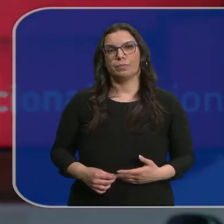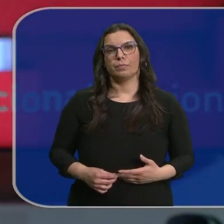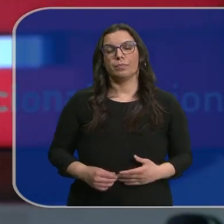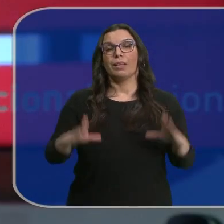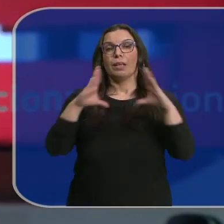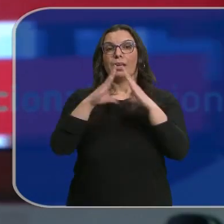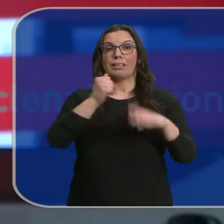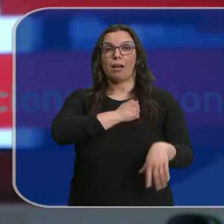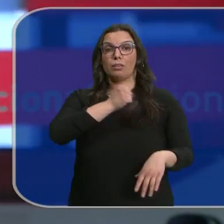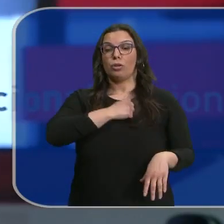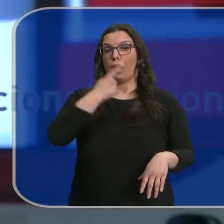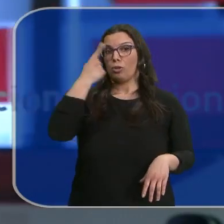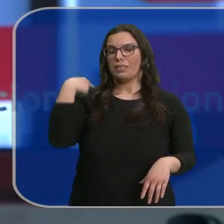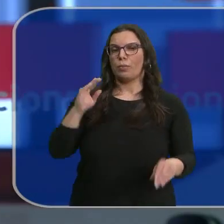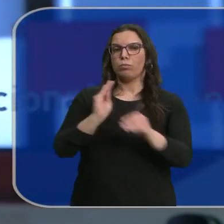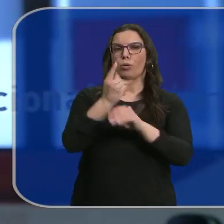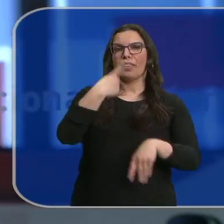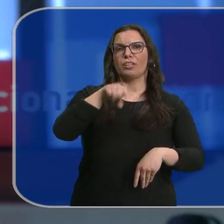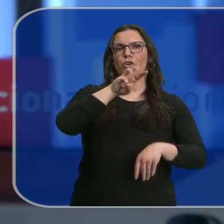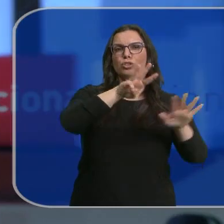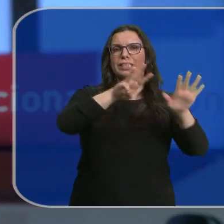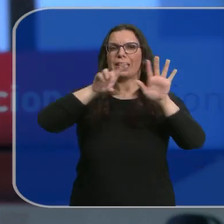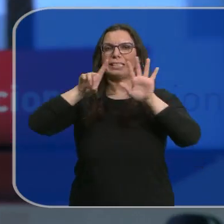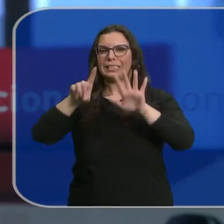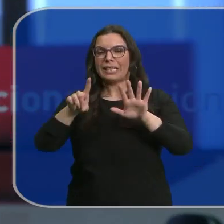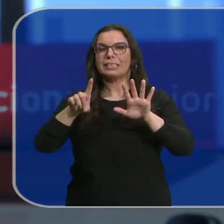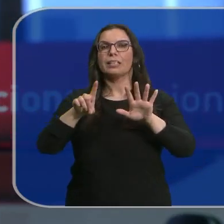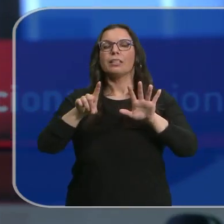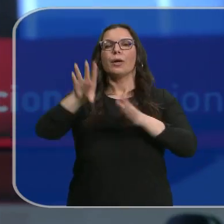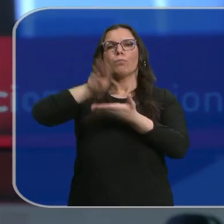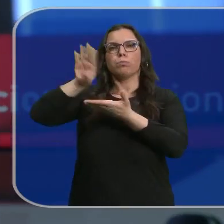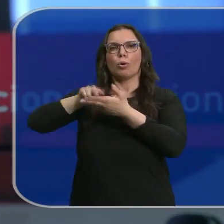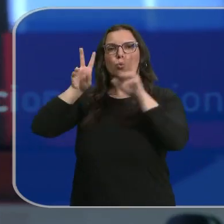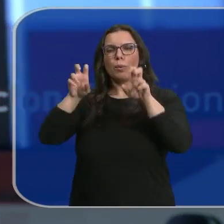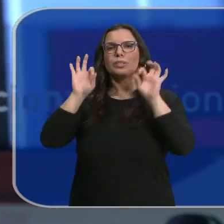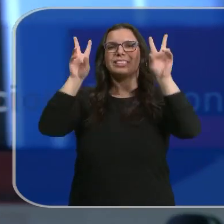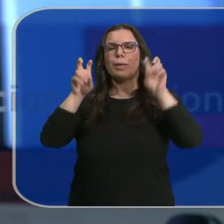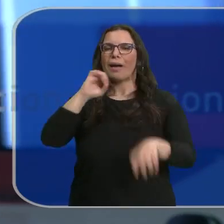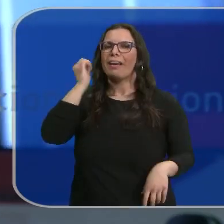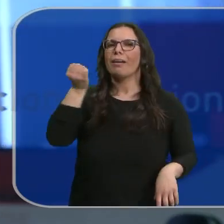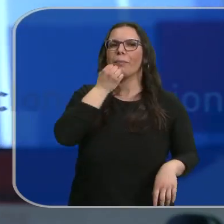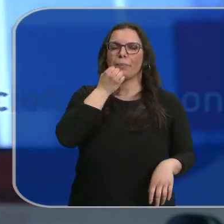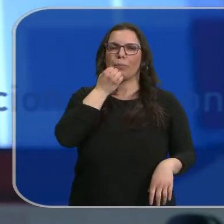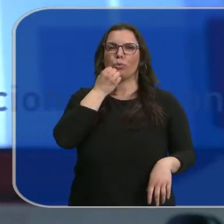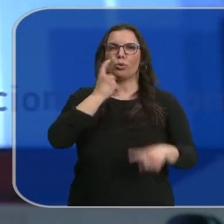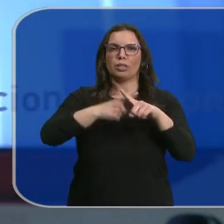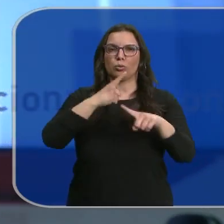La Iglesia Católica ha recibido el año pasado 186 nuevos testimonios relacionados con abusos sexuales cometidos desde 1950.